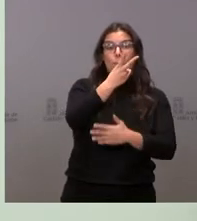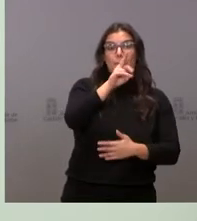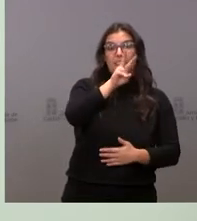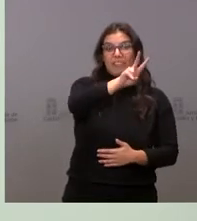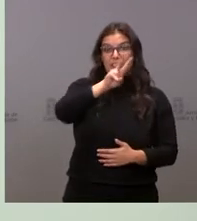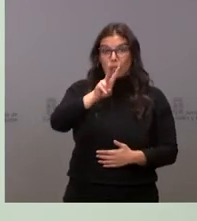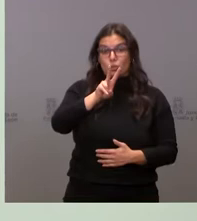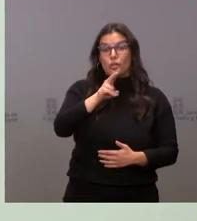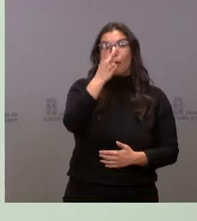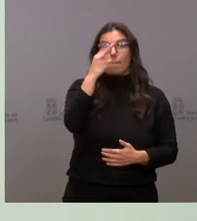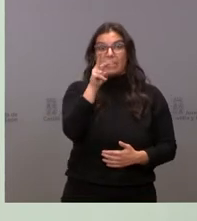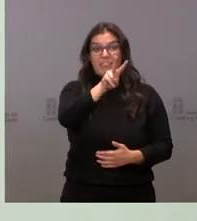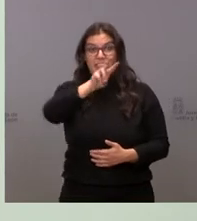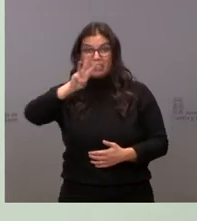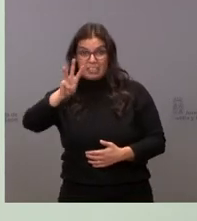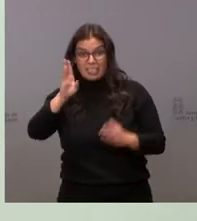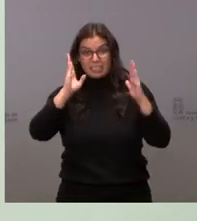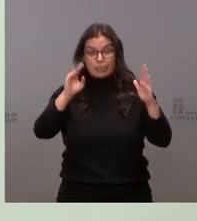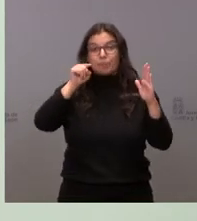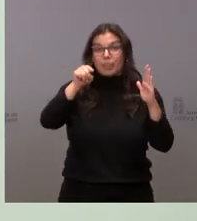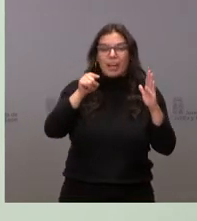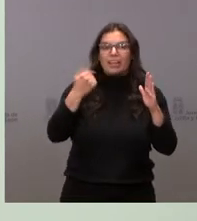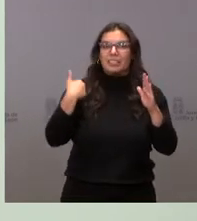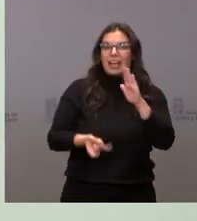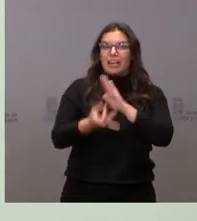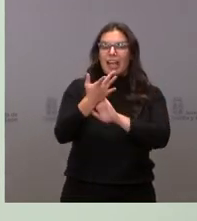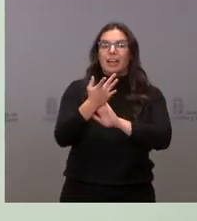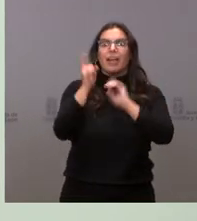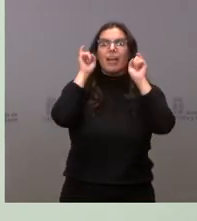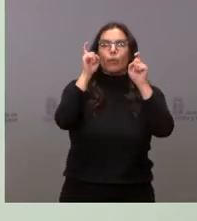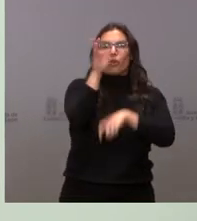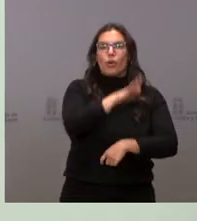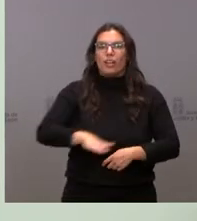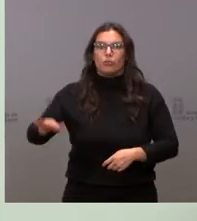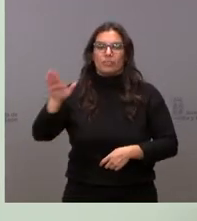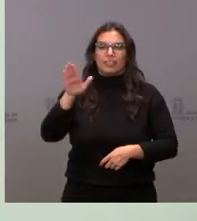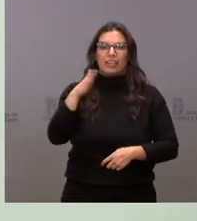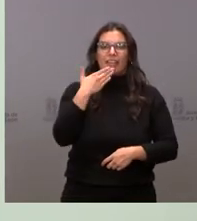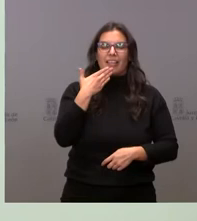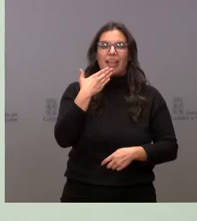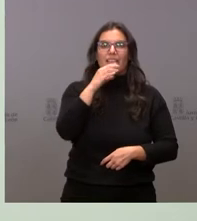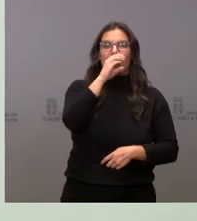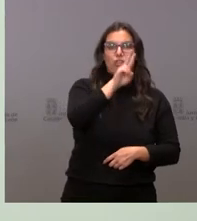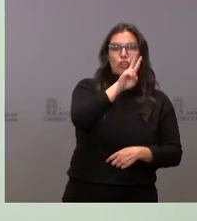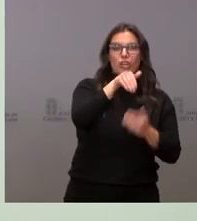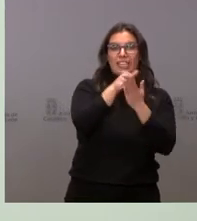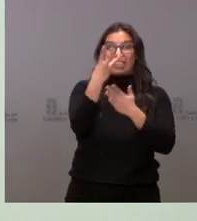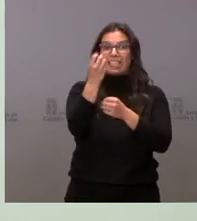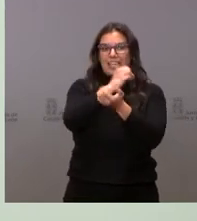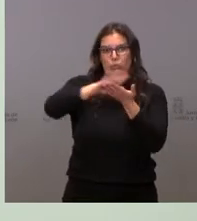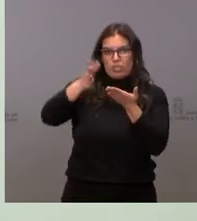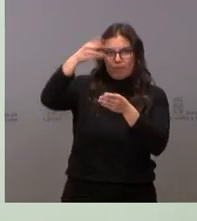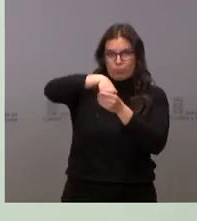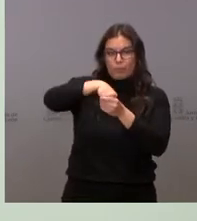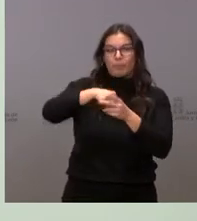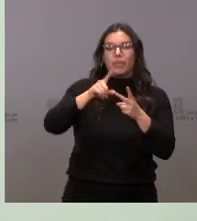-23, la educación gratuita de dos a tres años. En fin, facilitar el acceso a la vivienda con